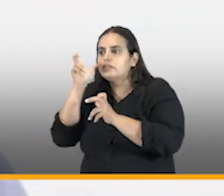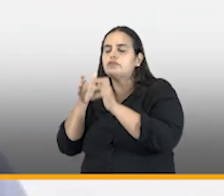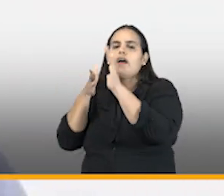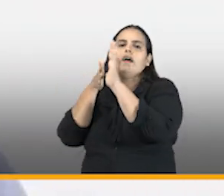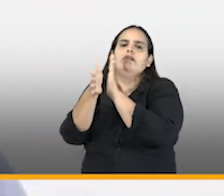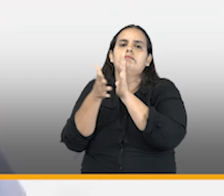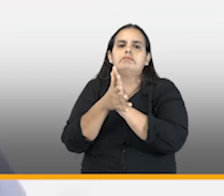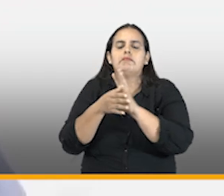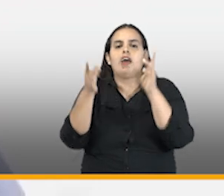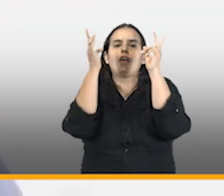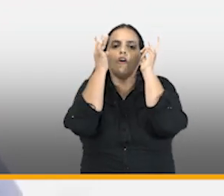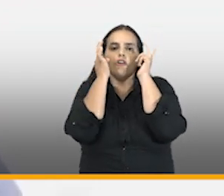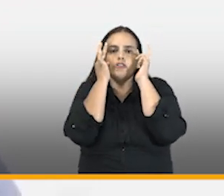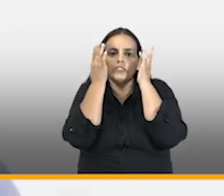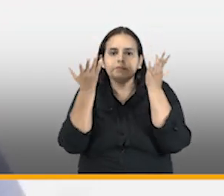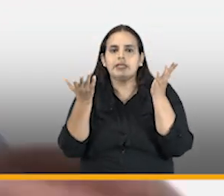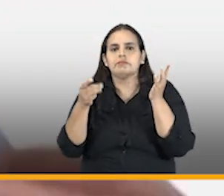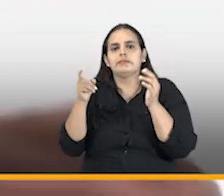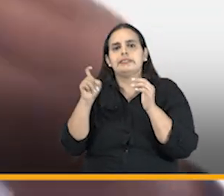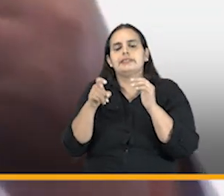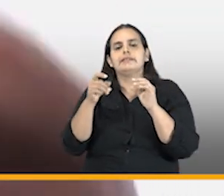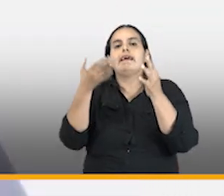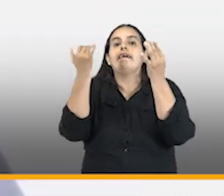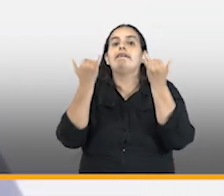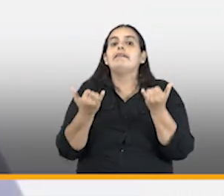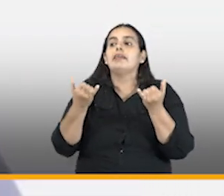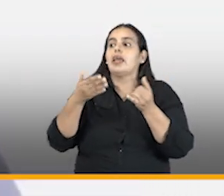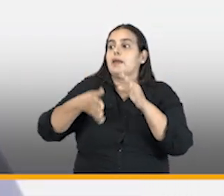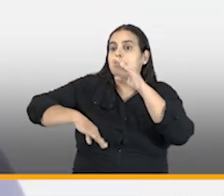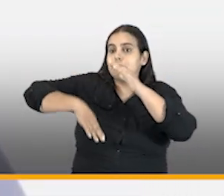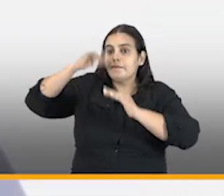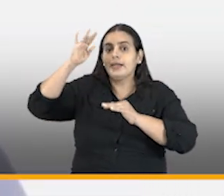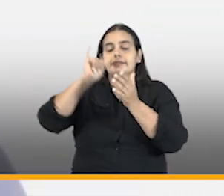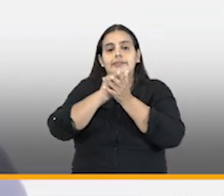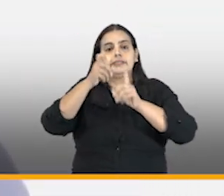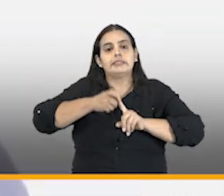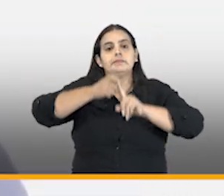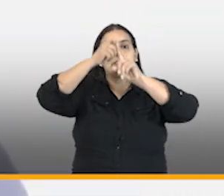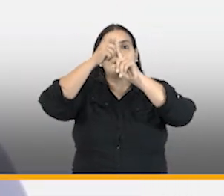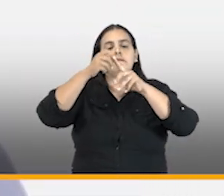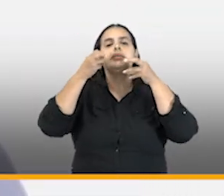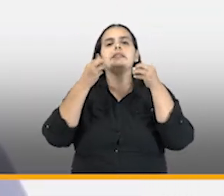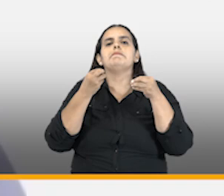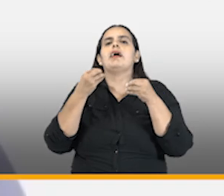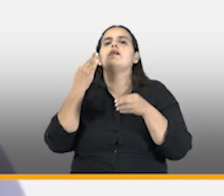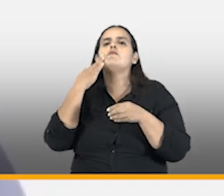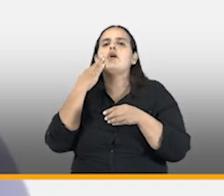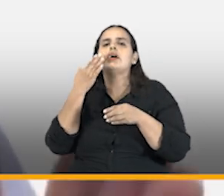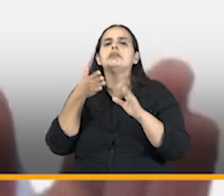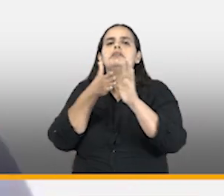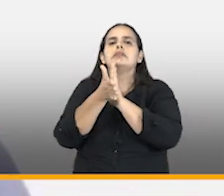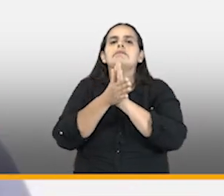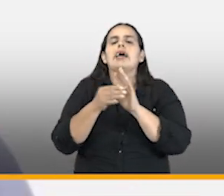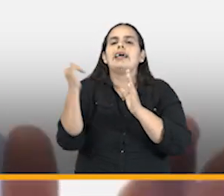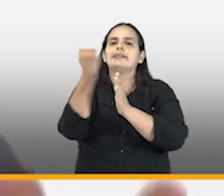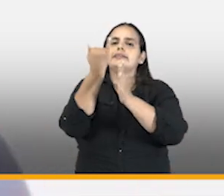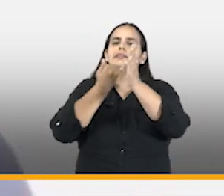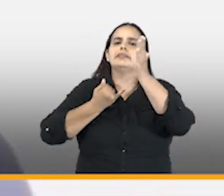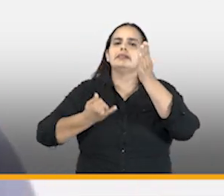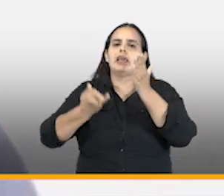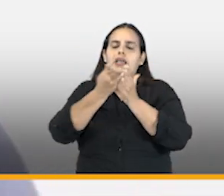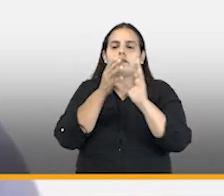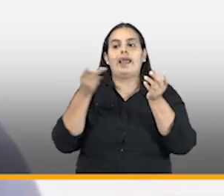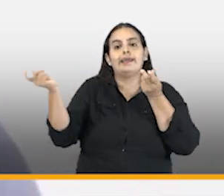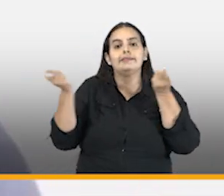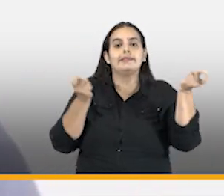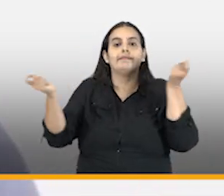conocimiento y sobre todo y especialmente en cuanto al diseño de